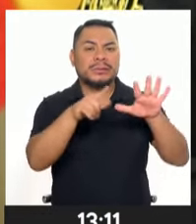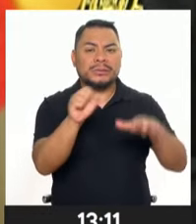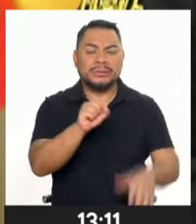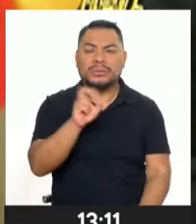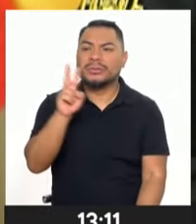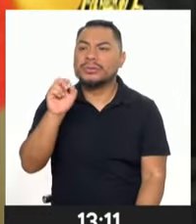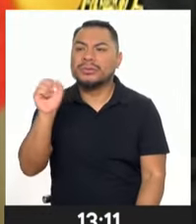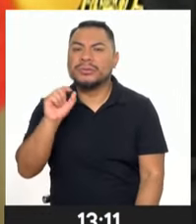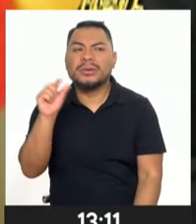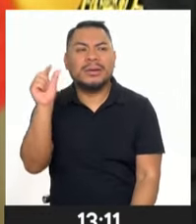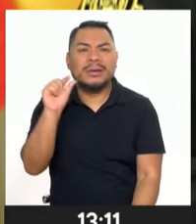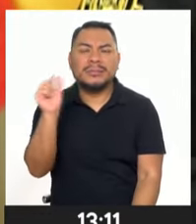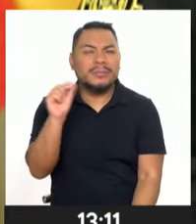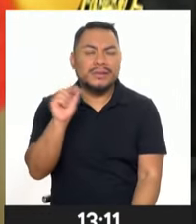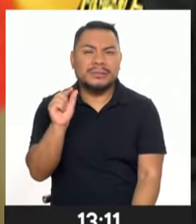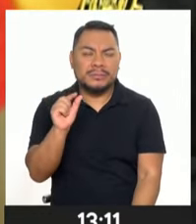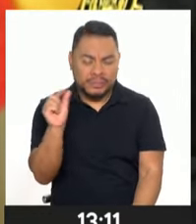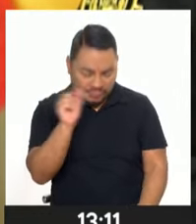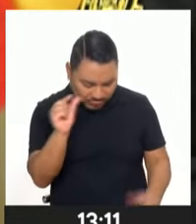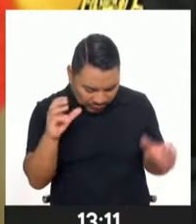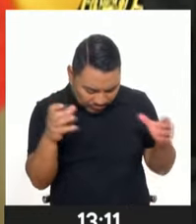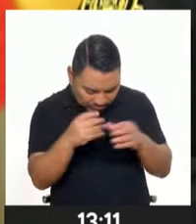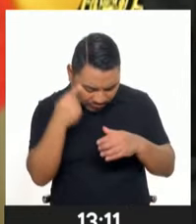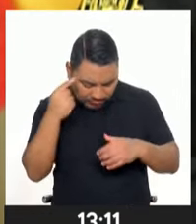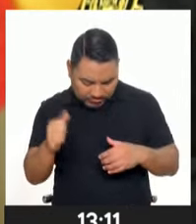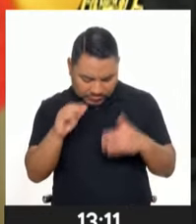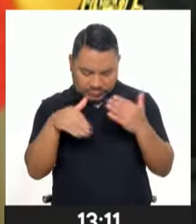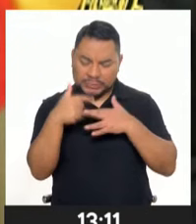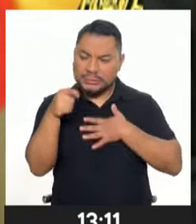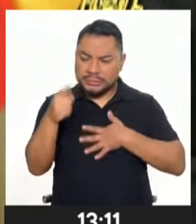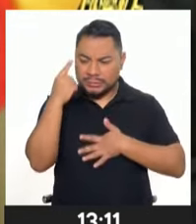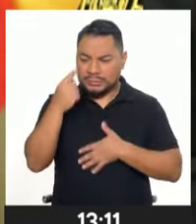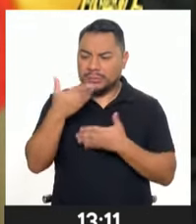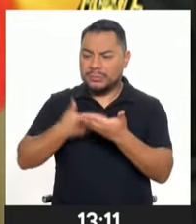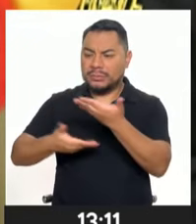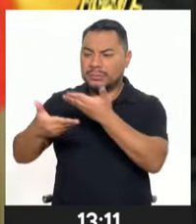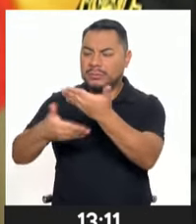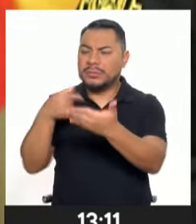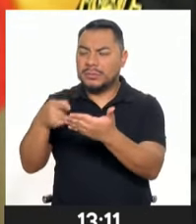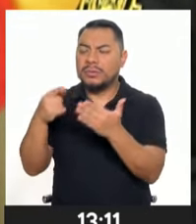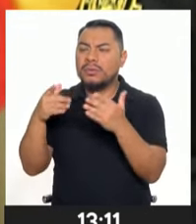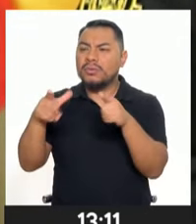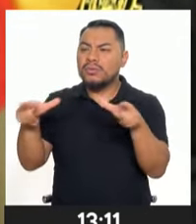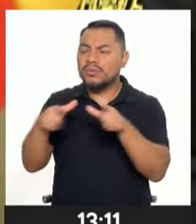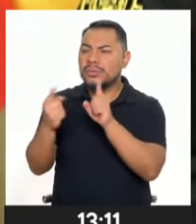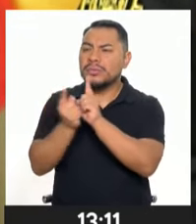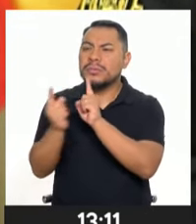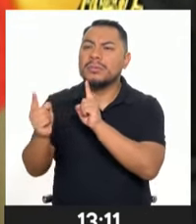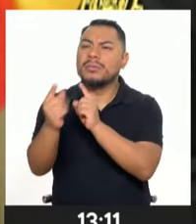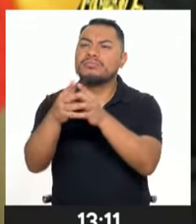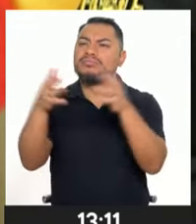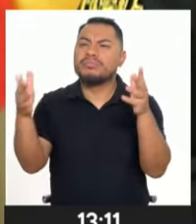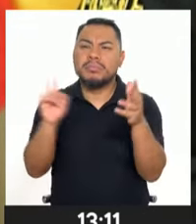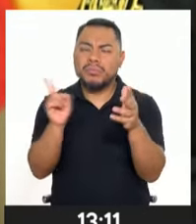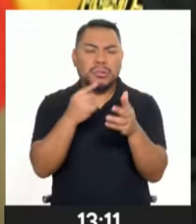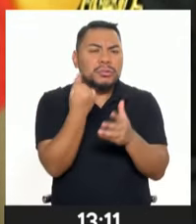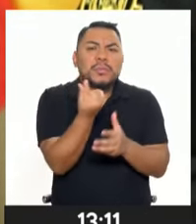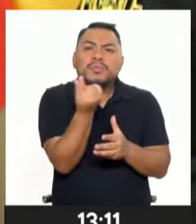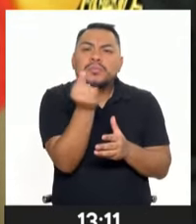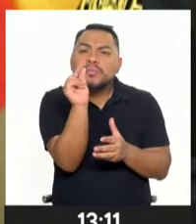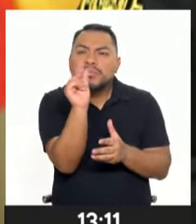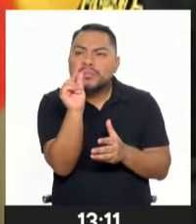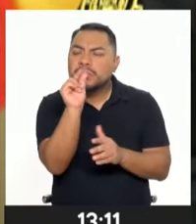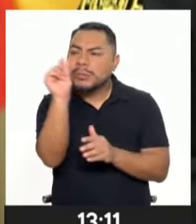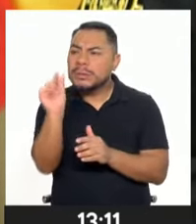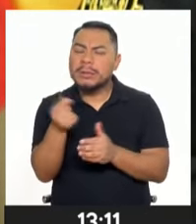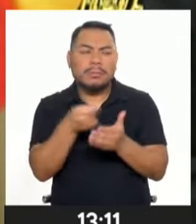es mínimo si uno lo divide en total de toneladas que circulan por la ciudad, ¿no? Entonces, yo recurro a los